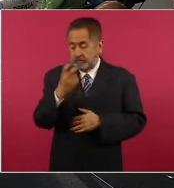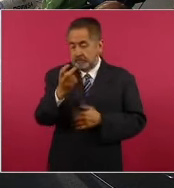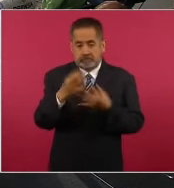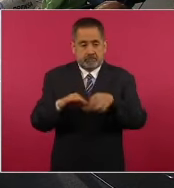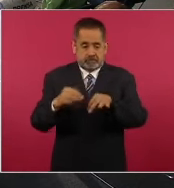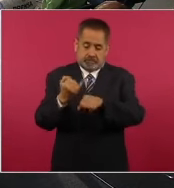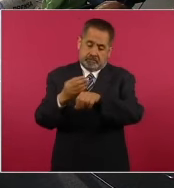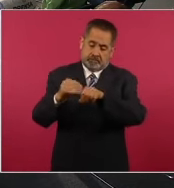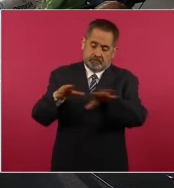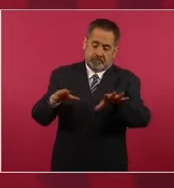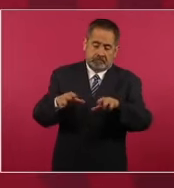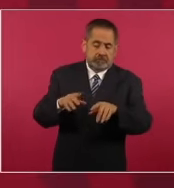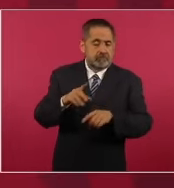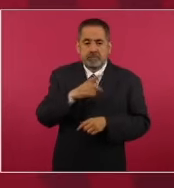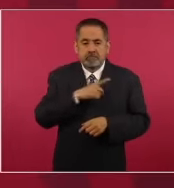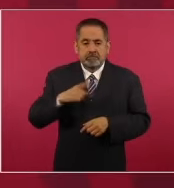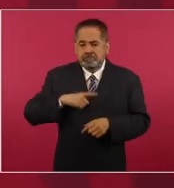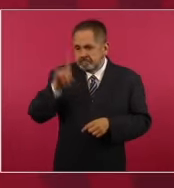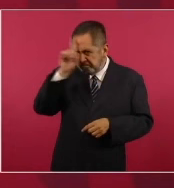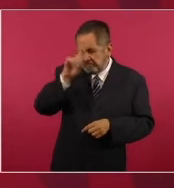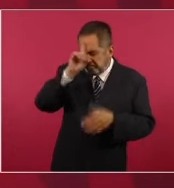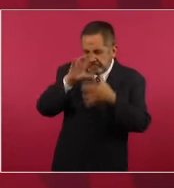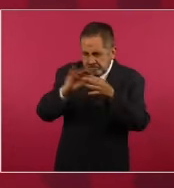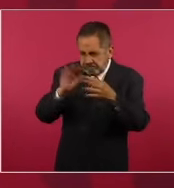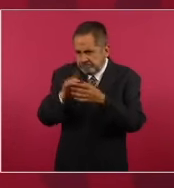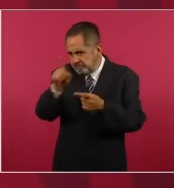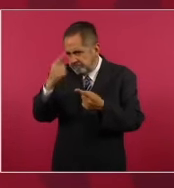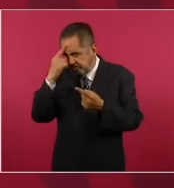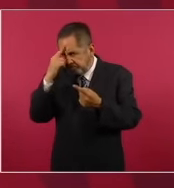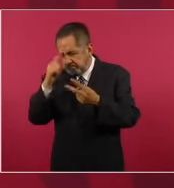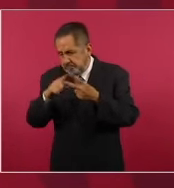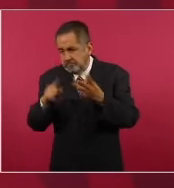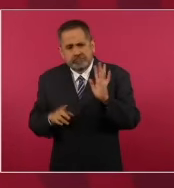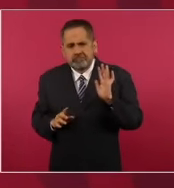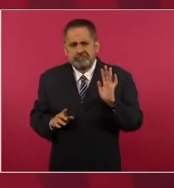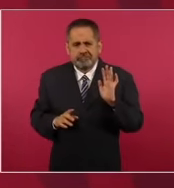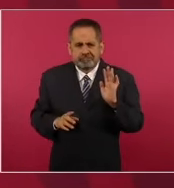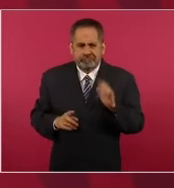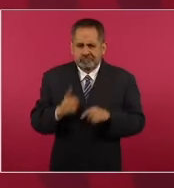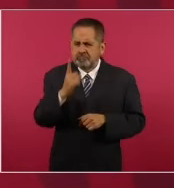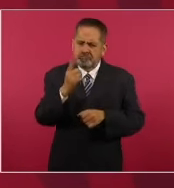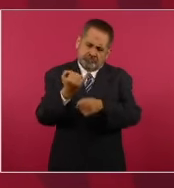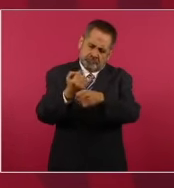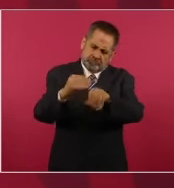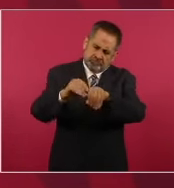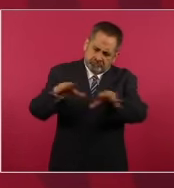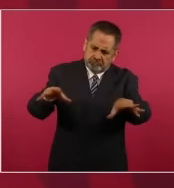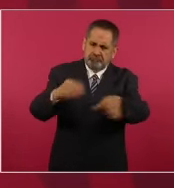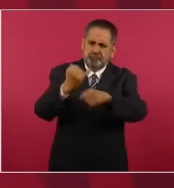y que la concientización, informar,